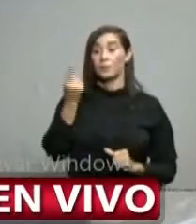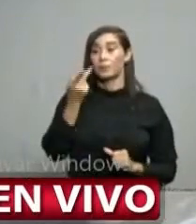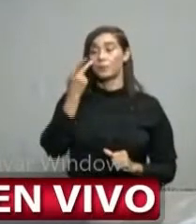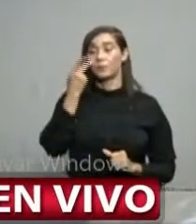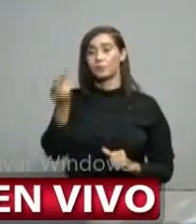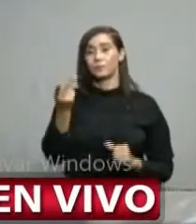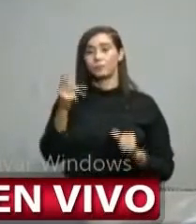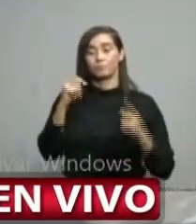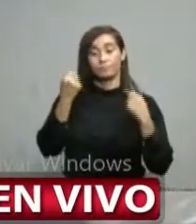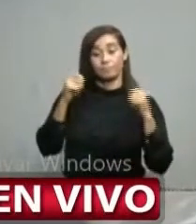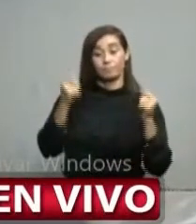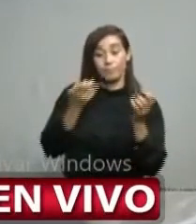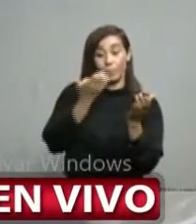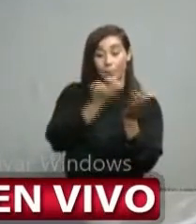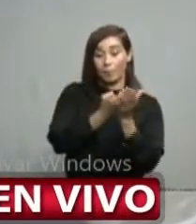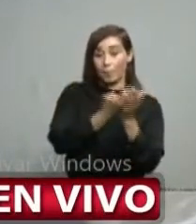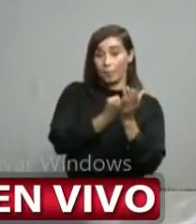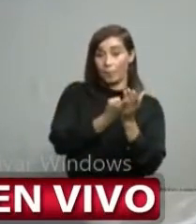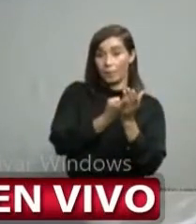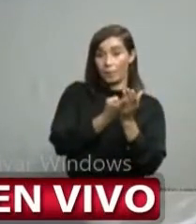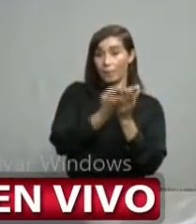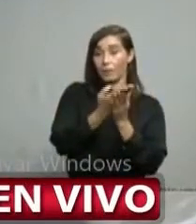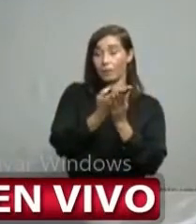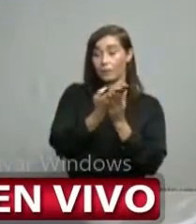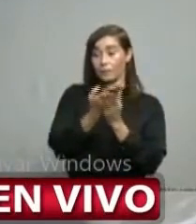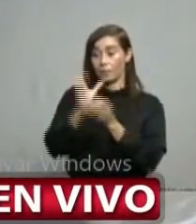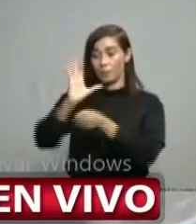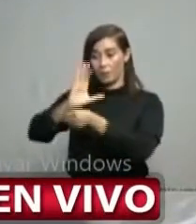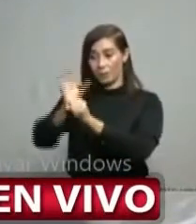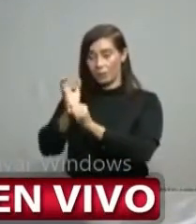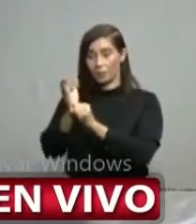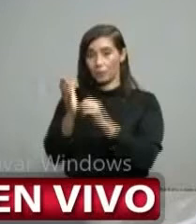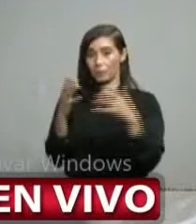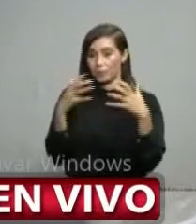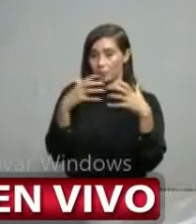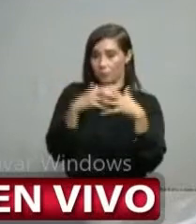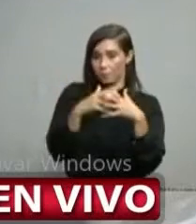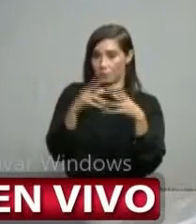economía tiene que convivir con el COVID y nosotros con él.